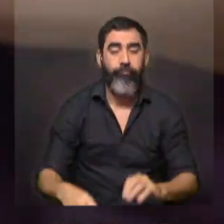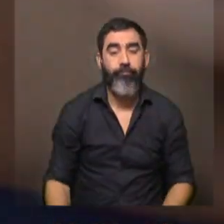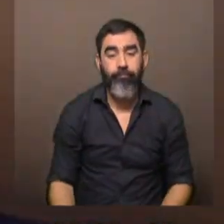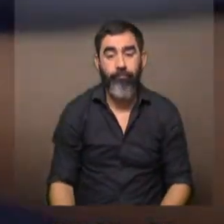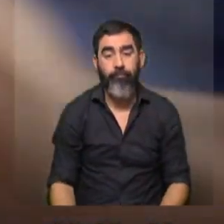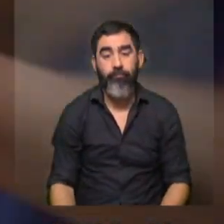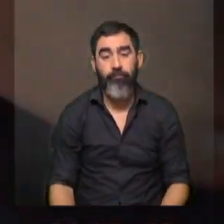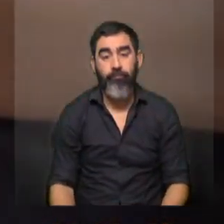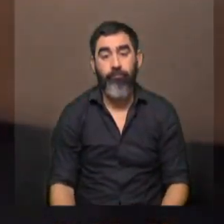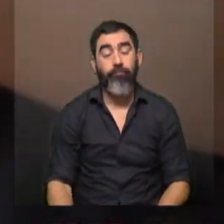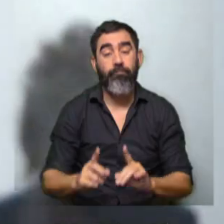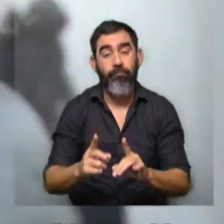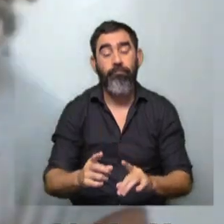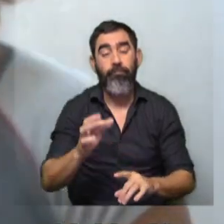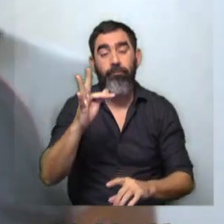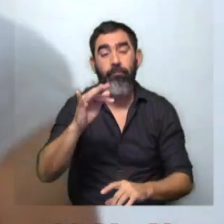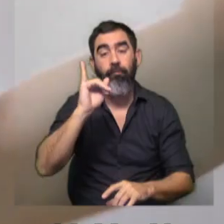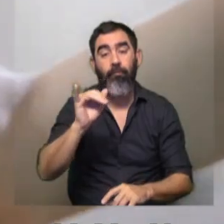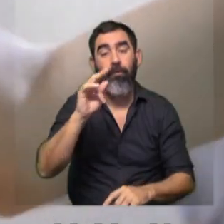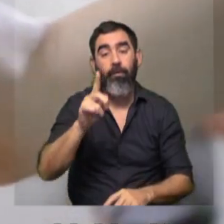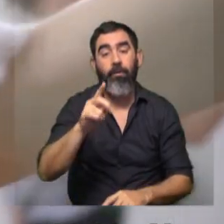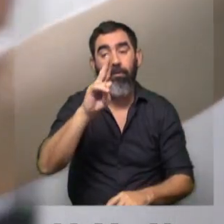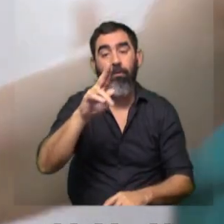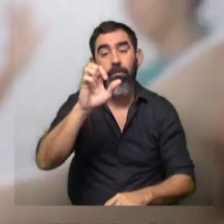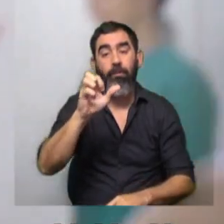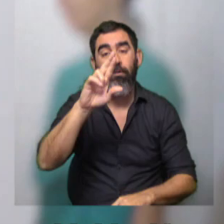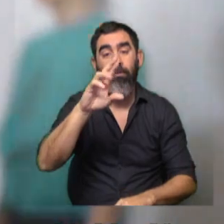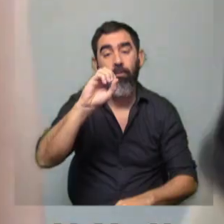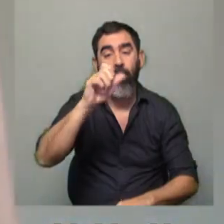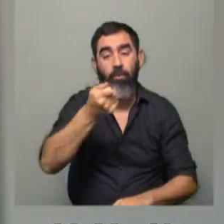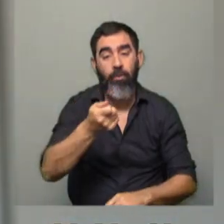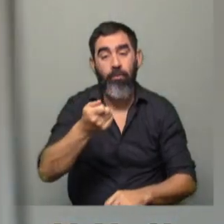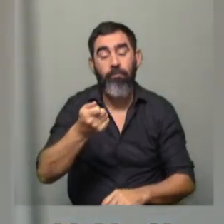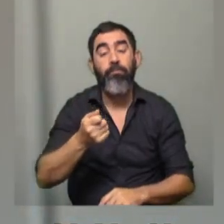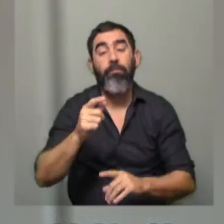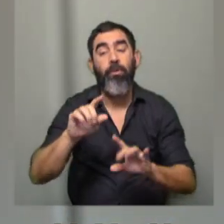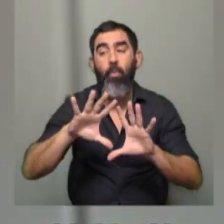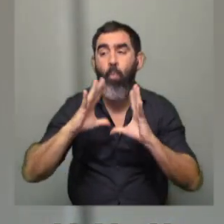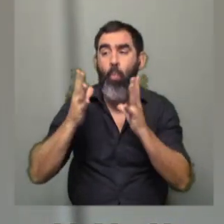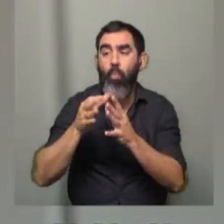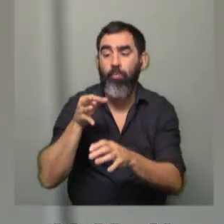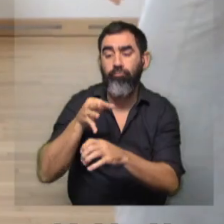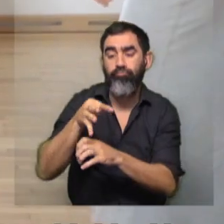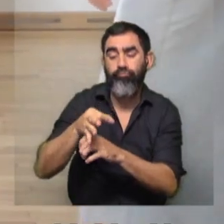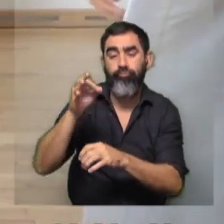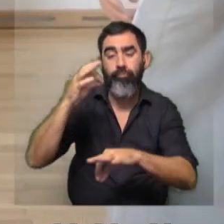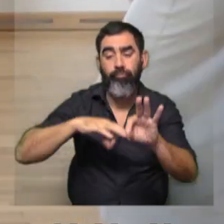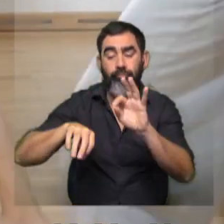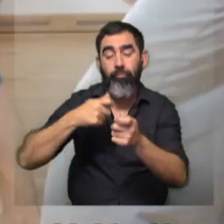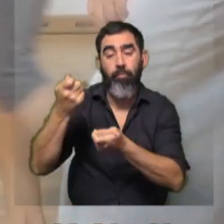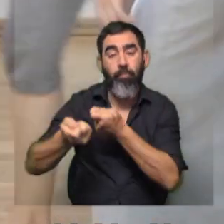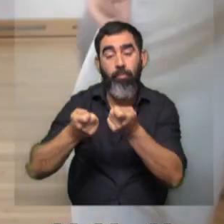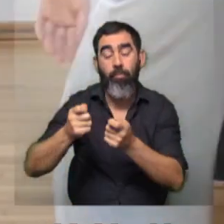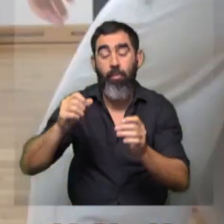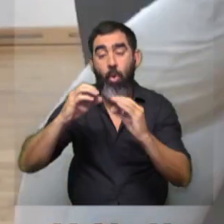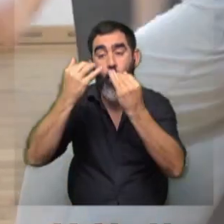Por aquí también pasó Graciela Figueroa, recuerdo, saludando a una de las cológrafas más importantes del mundo, como la Graciela Déora Kulker, una maestra de maestras